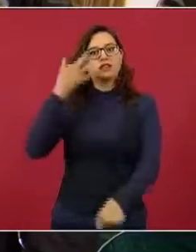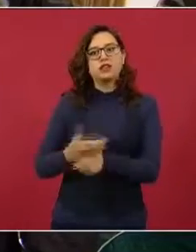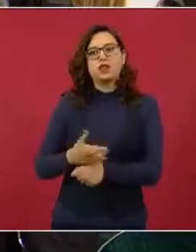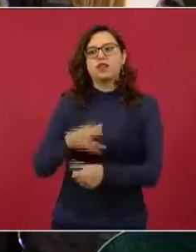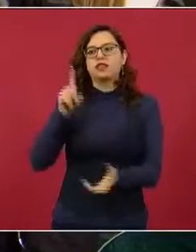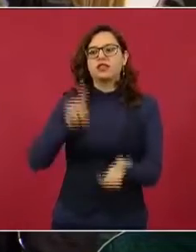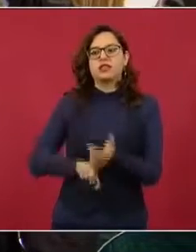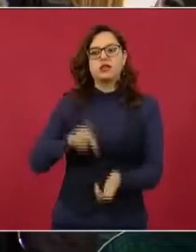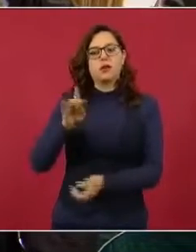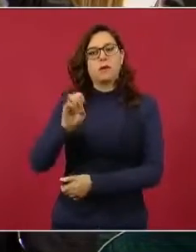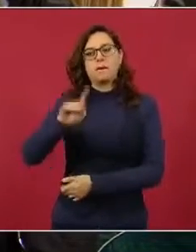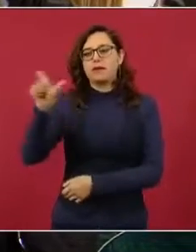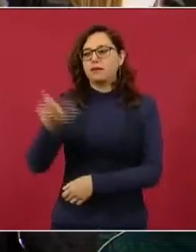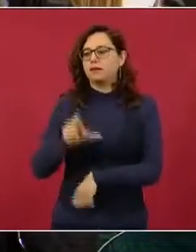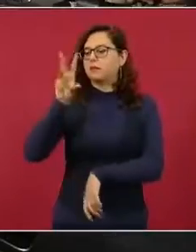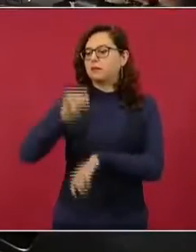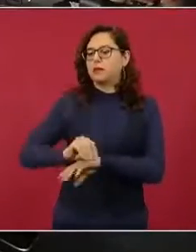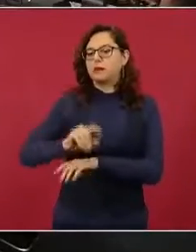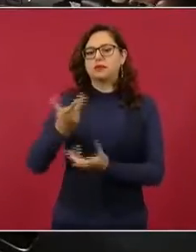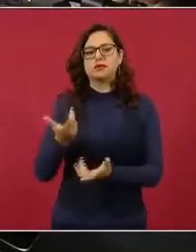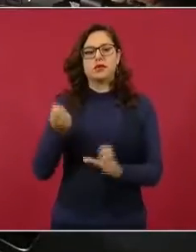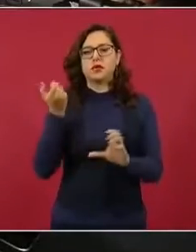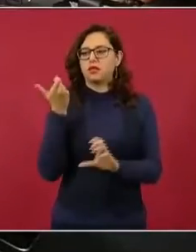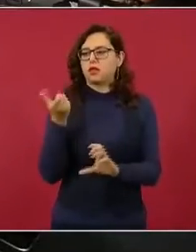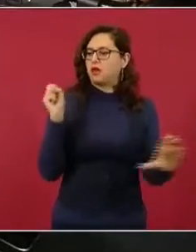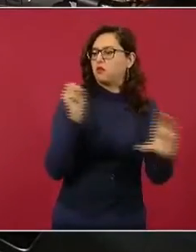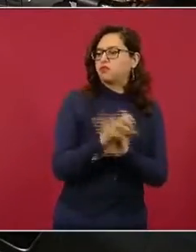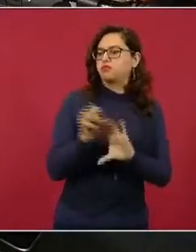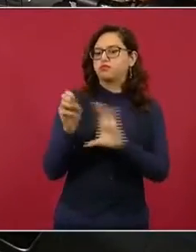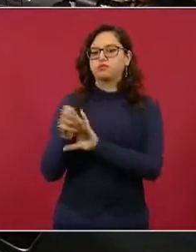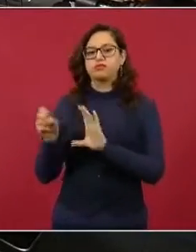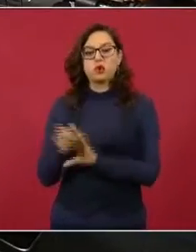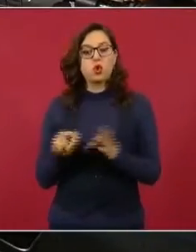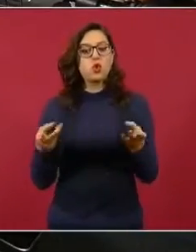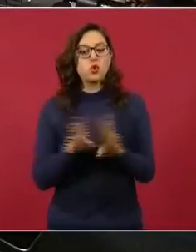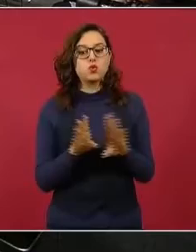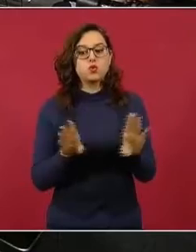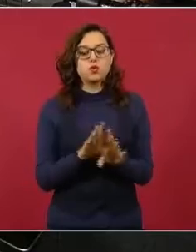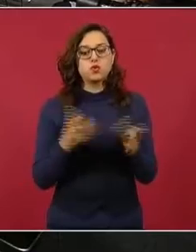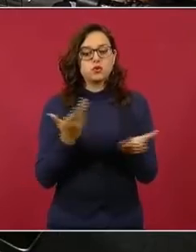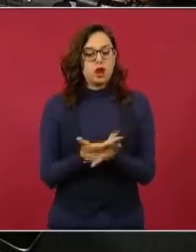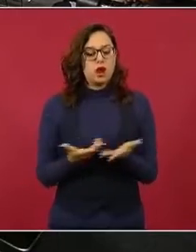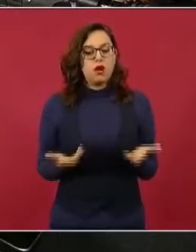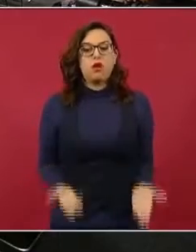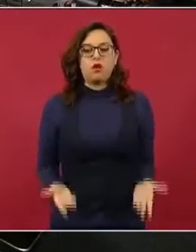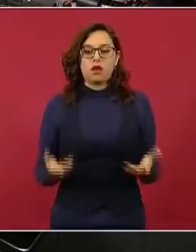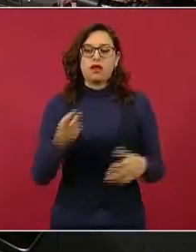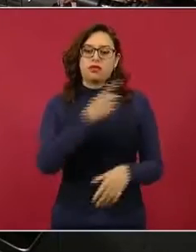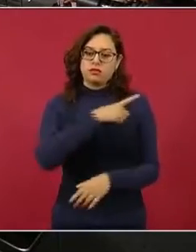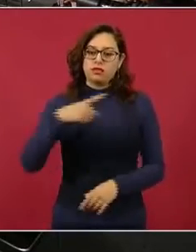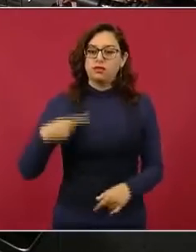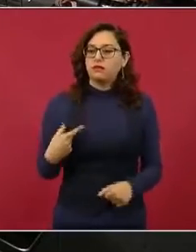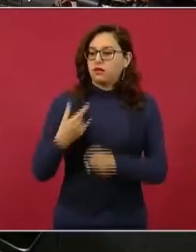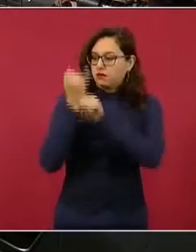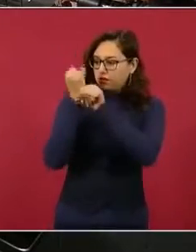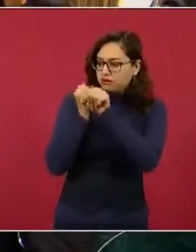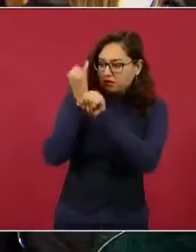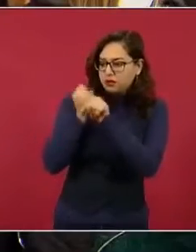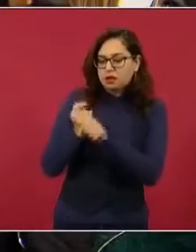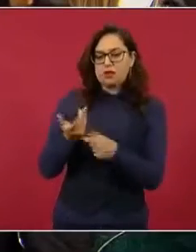gremio y si el gobierno investigaría en este caso por qué Petróleos Mexicanos le